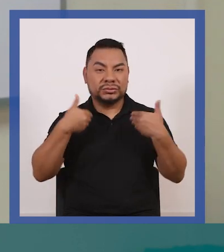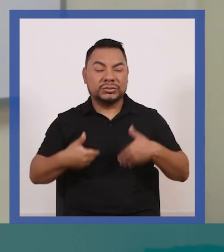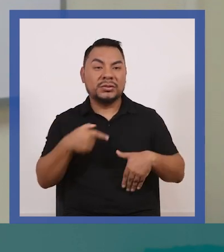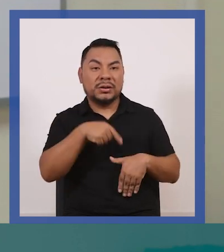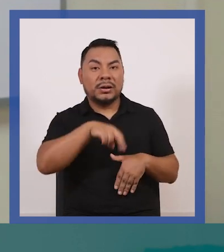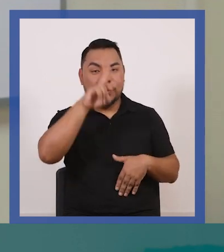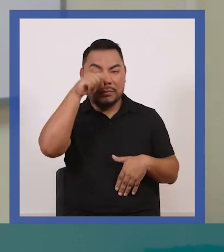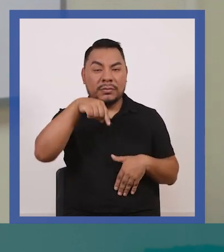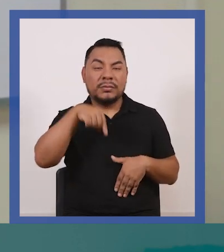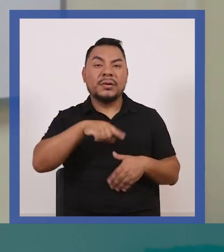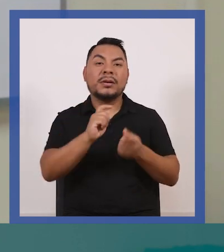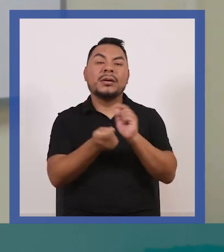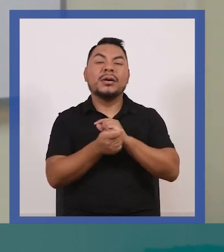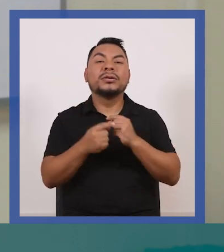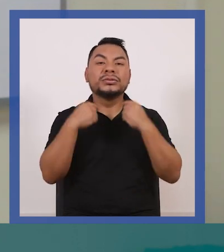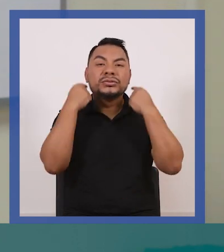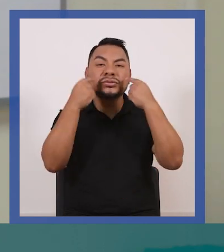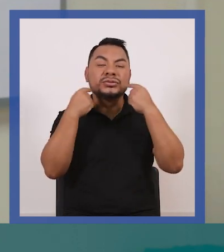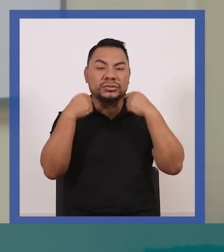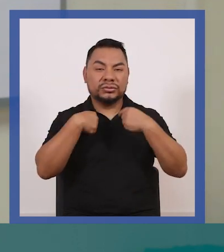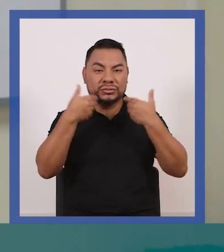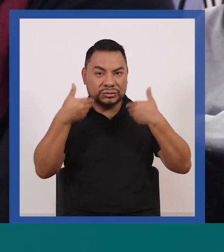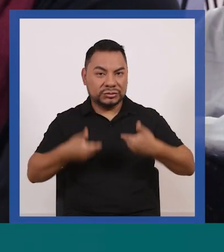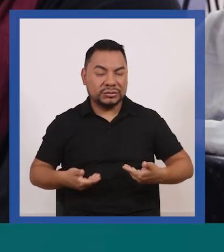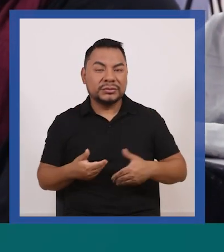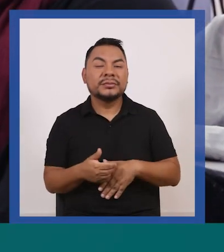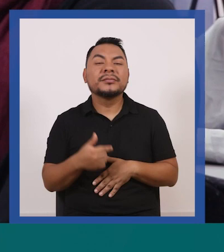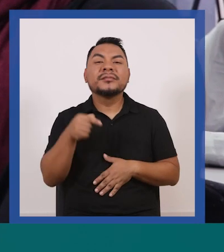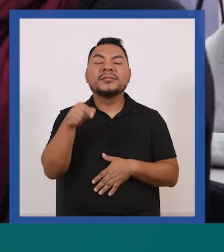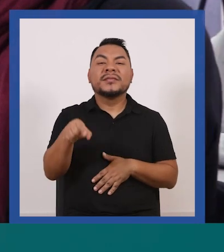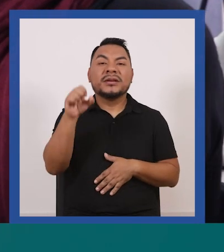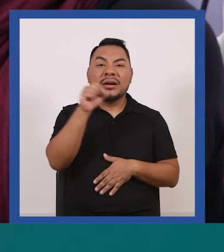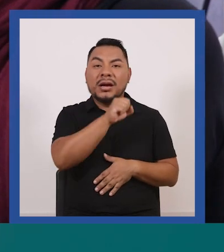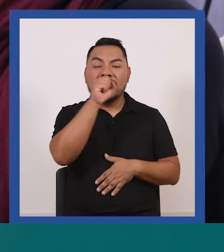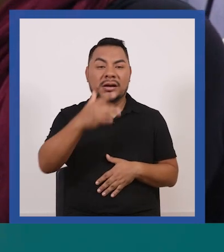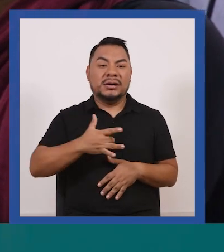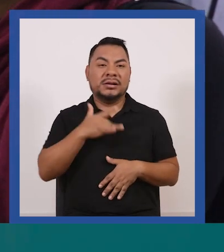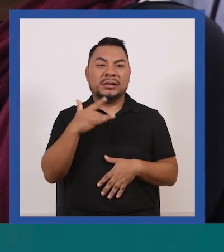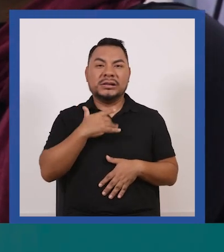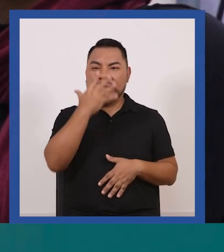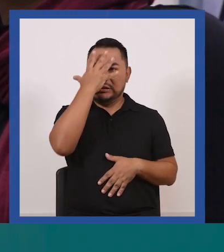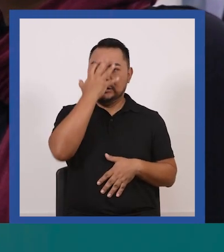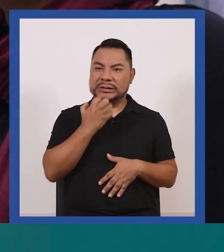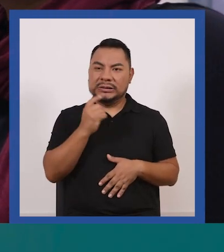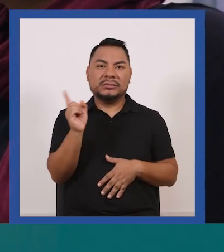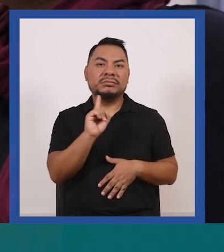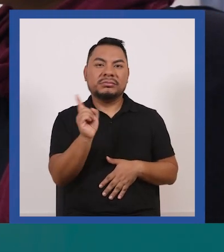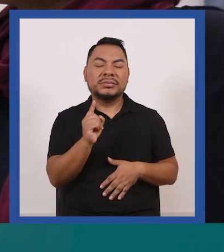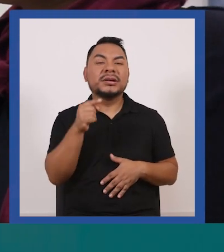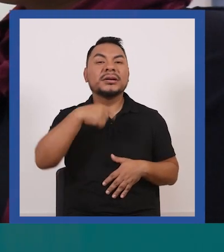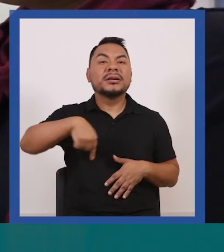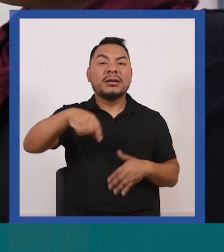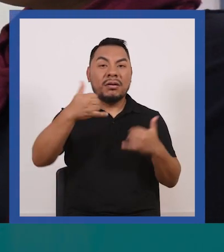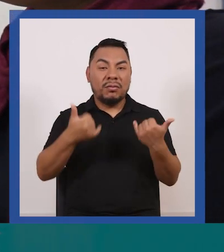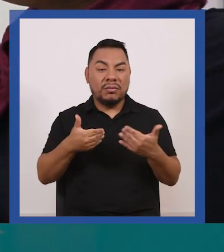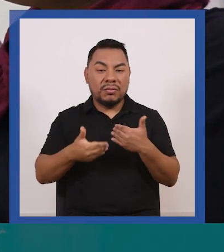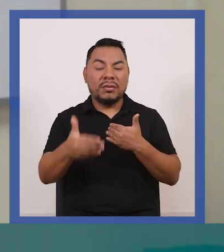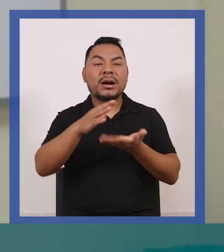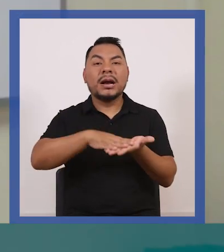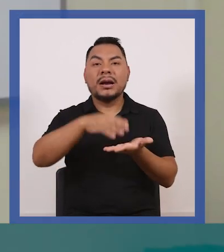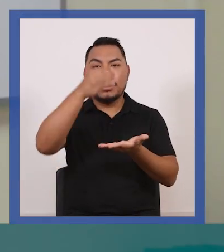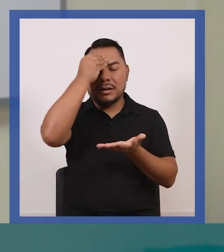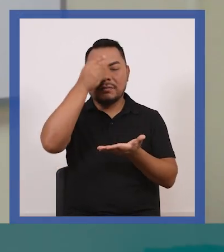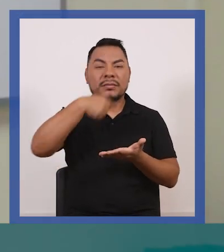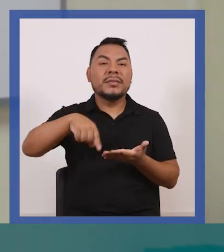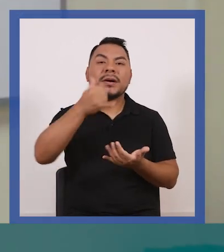aquí en Perú, Luis Abanto le puso Cholo Soy. Siempre digo que no es una canción para sentir rencor, tenemos que estar ubicados en el presente y